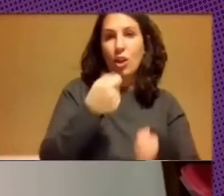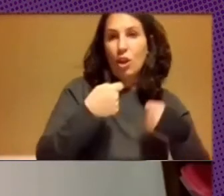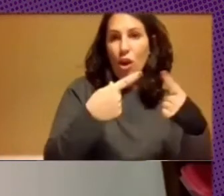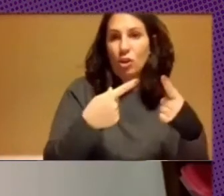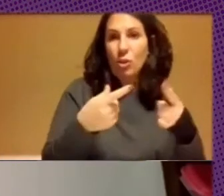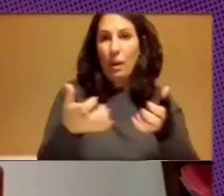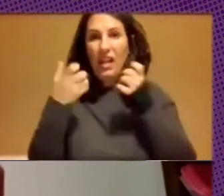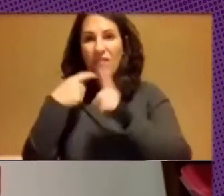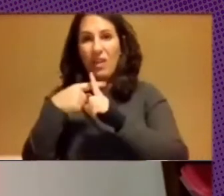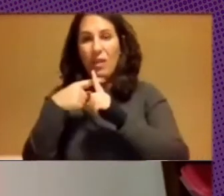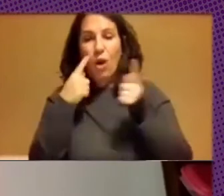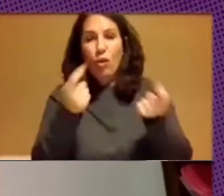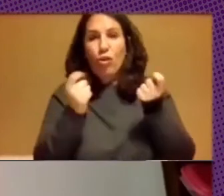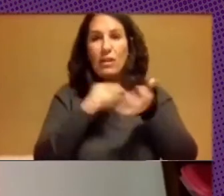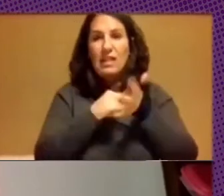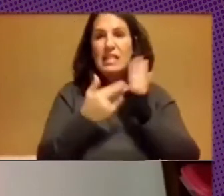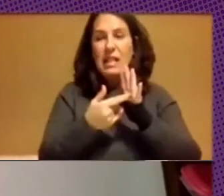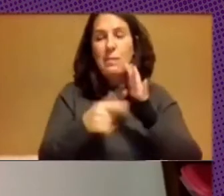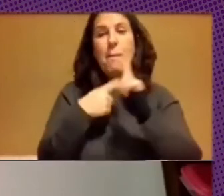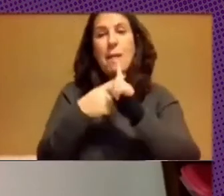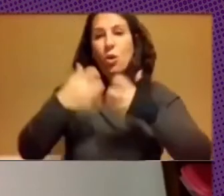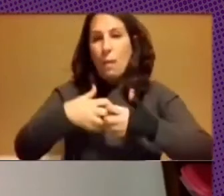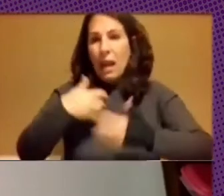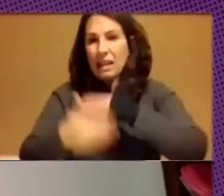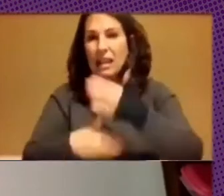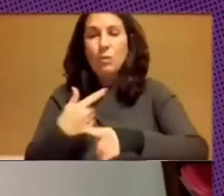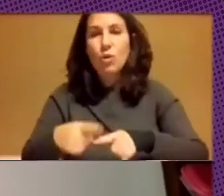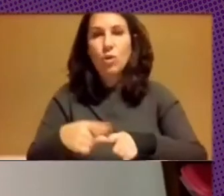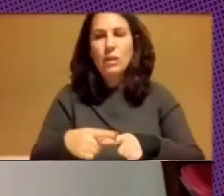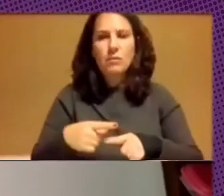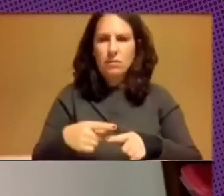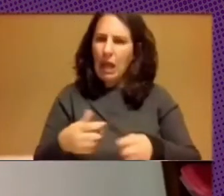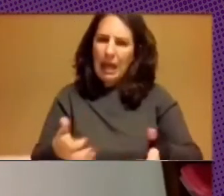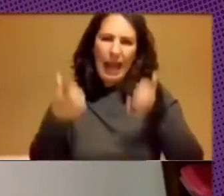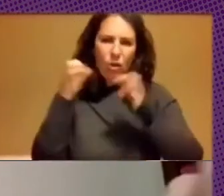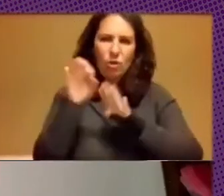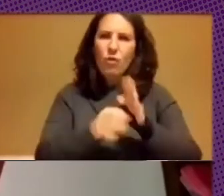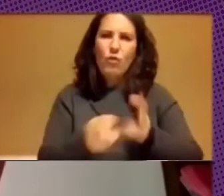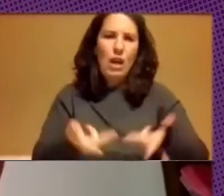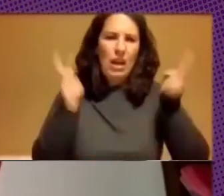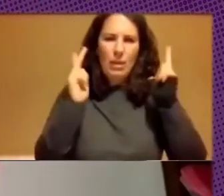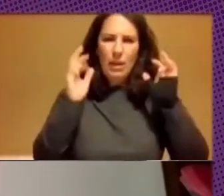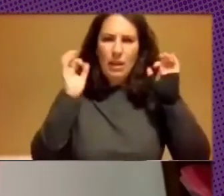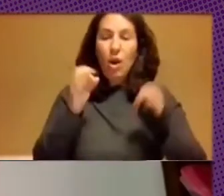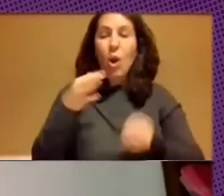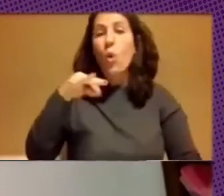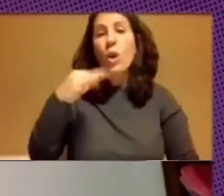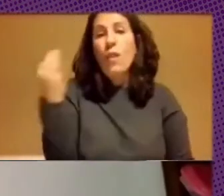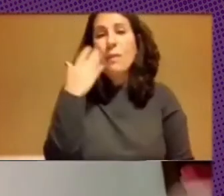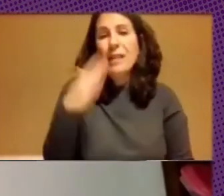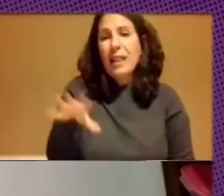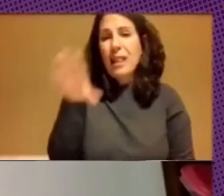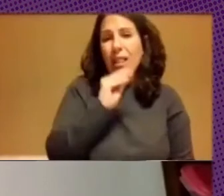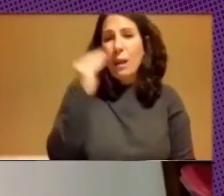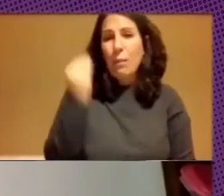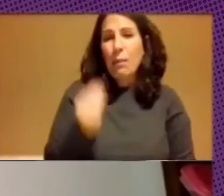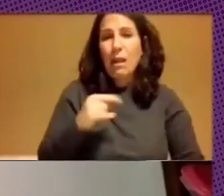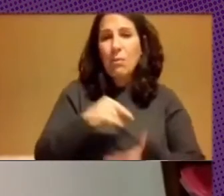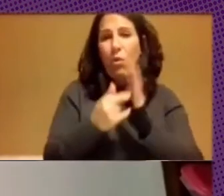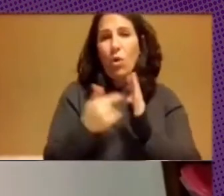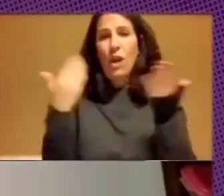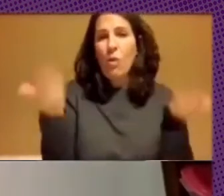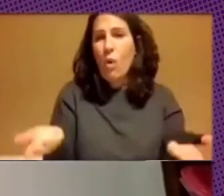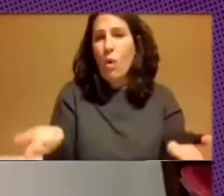sistema, y de costos operativos, etc., sigue ganando por lejos software libre. Solo que hay que entenderlo, hay que tener claro cuál es la metodología, porque